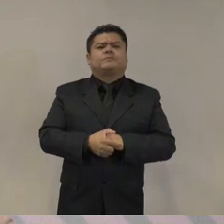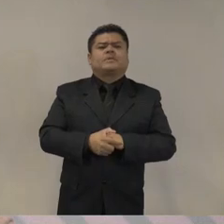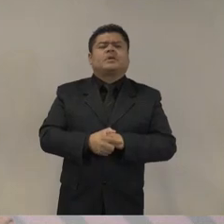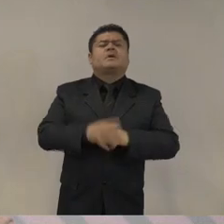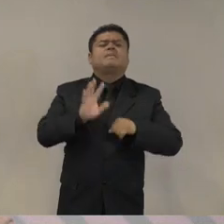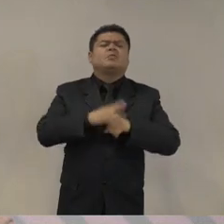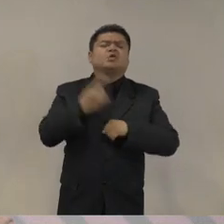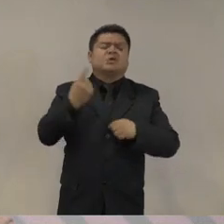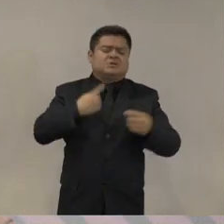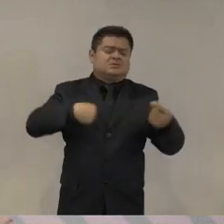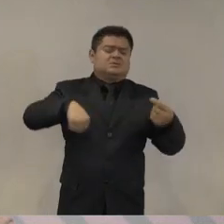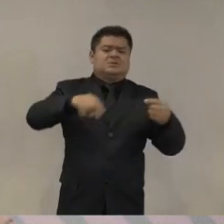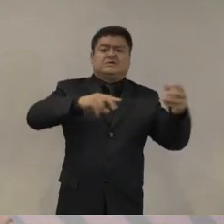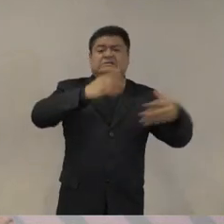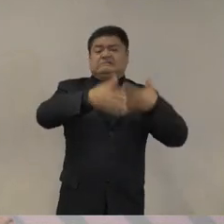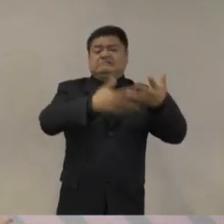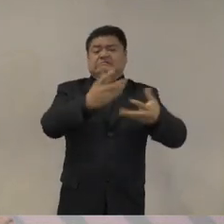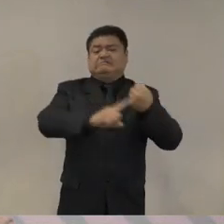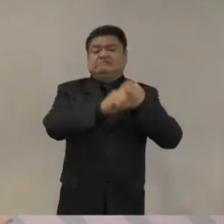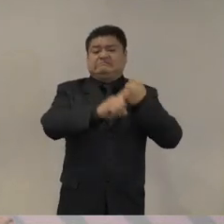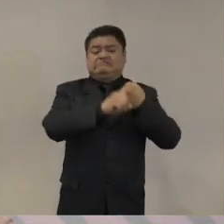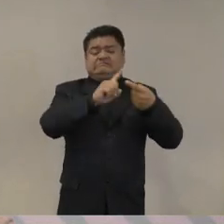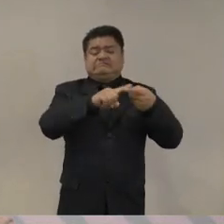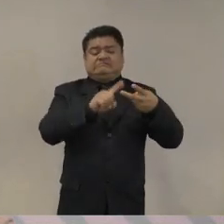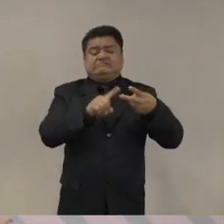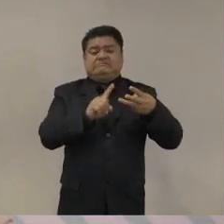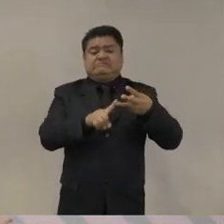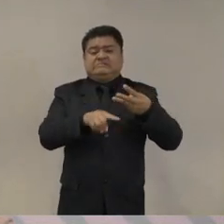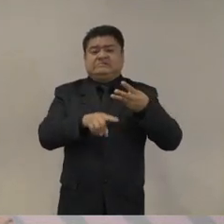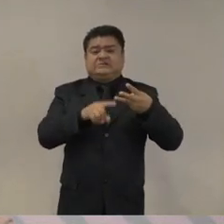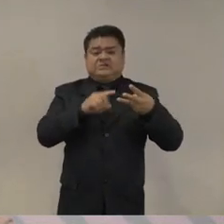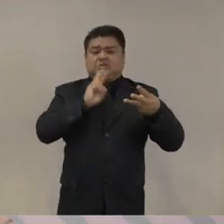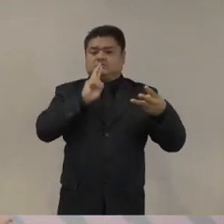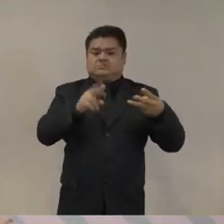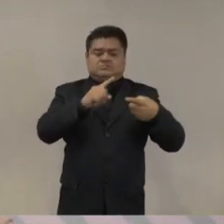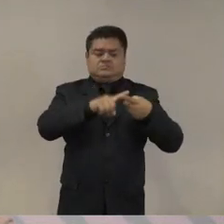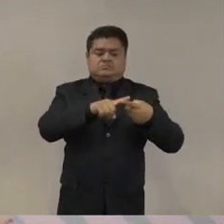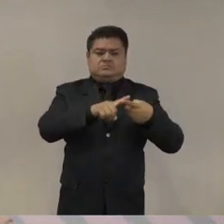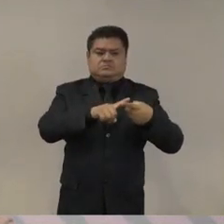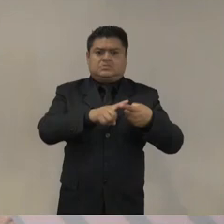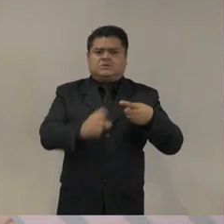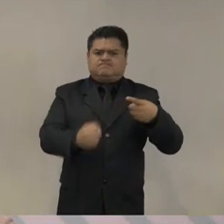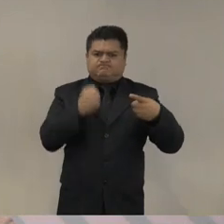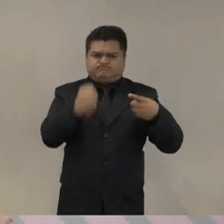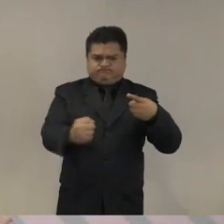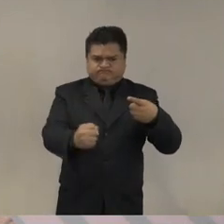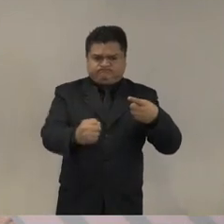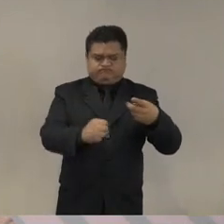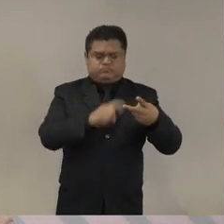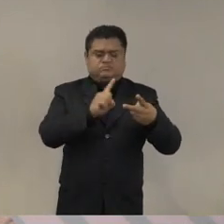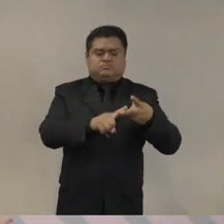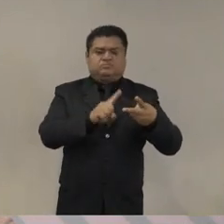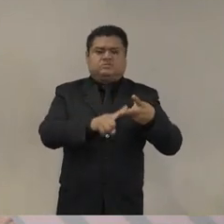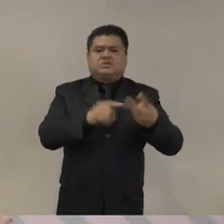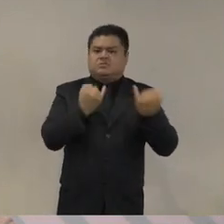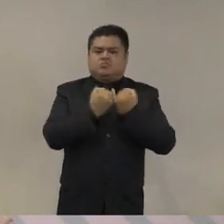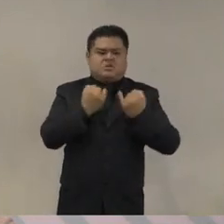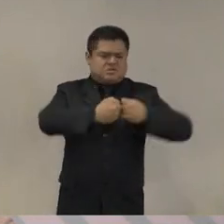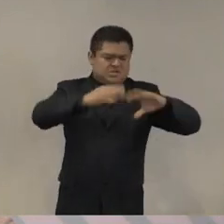donde a su vez eran las propuestas de solución pues era la mano dura o el reforzamiento de valores